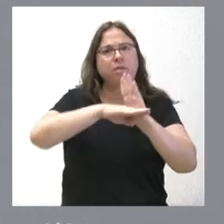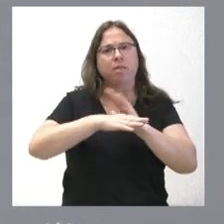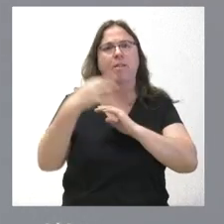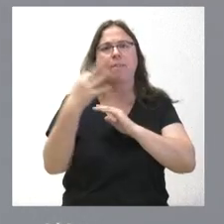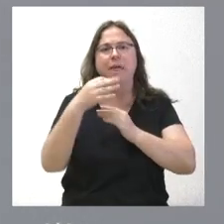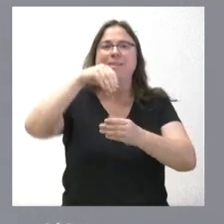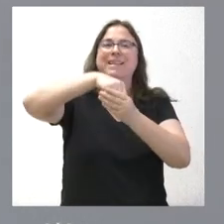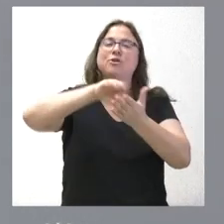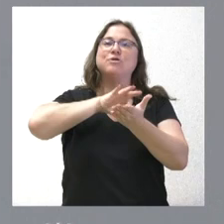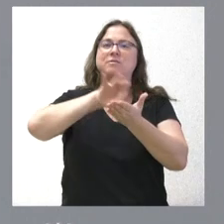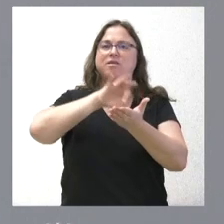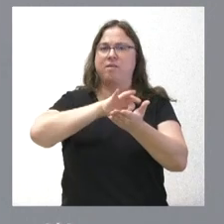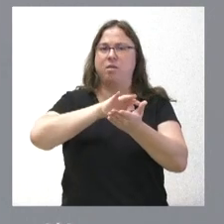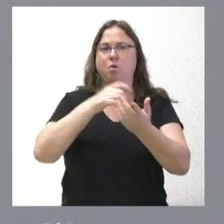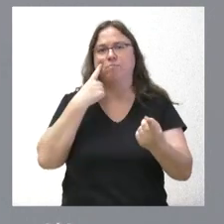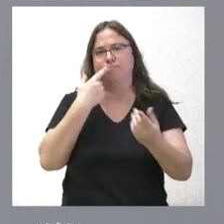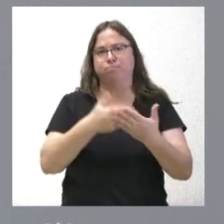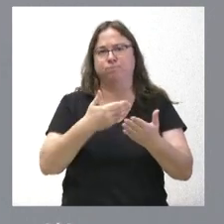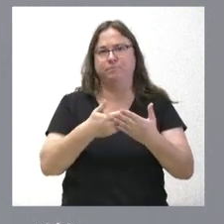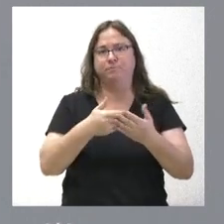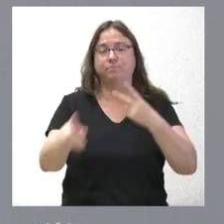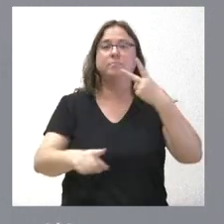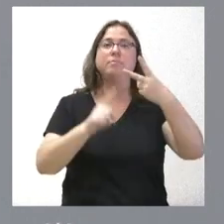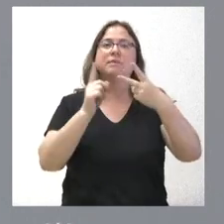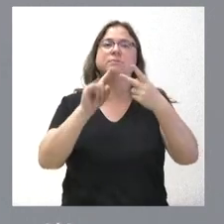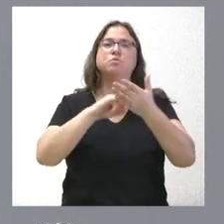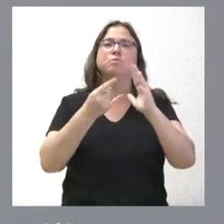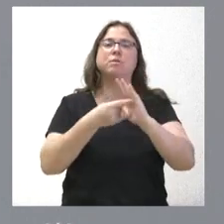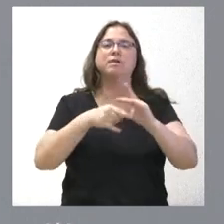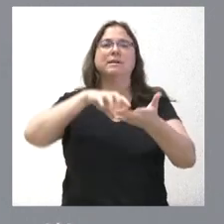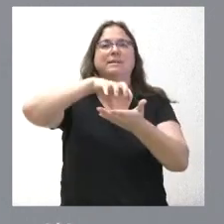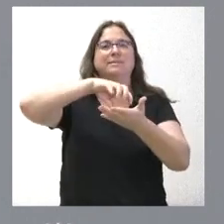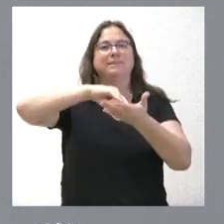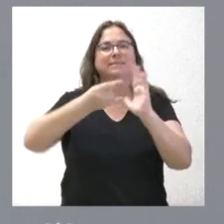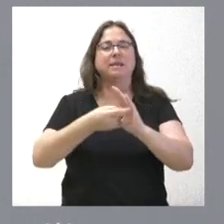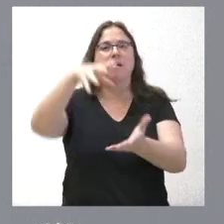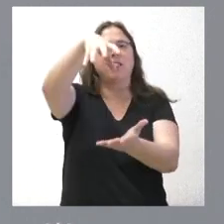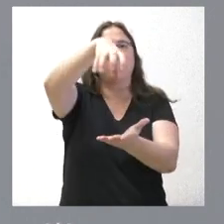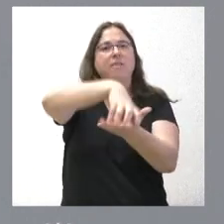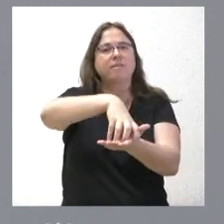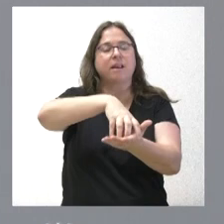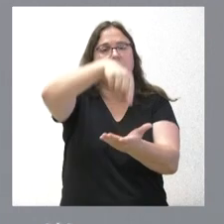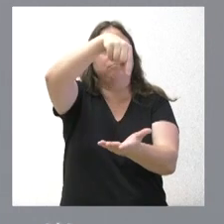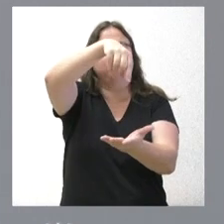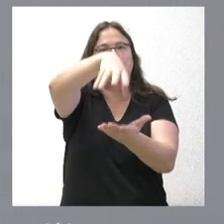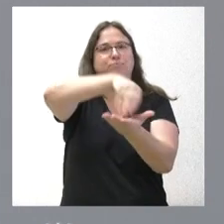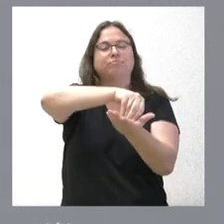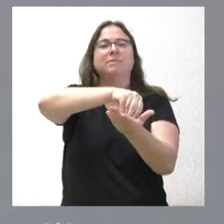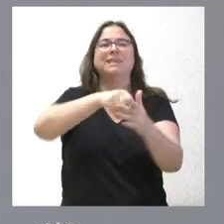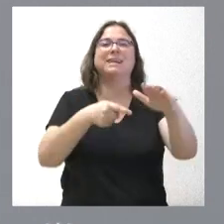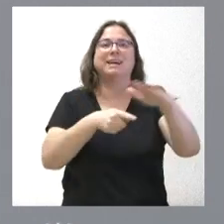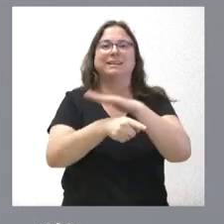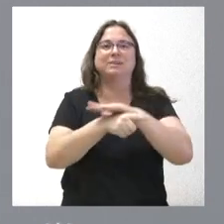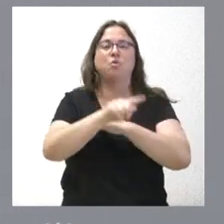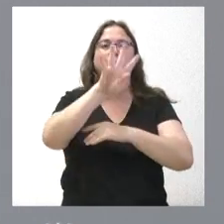en el servicio del transporte. Una segunda actuación es el sistema central de gestión, 4,6 millones de euros de inversión.